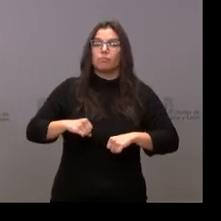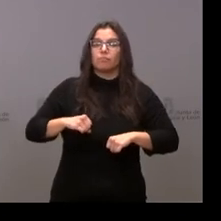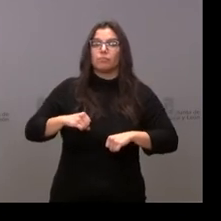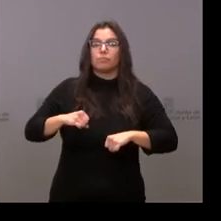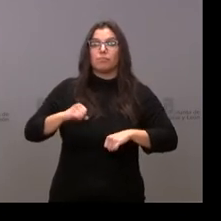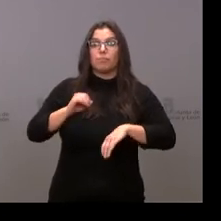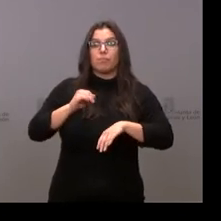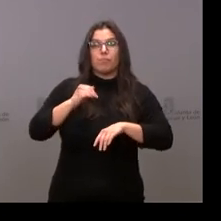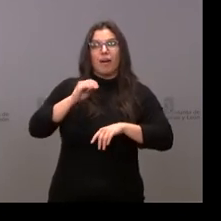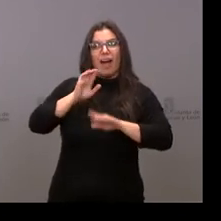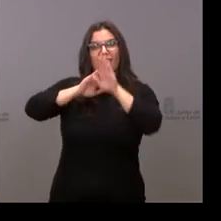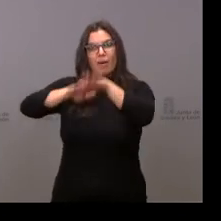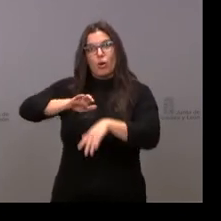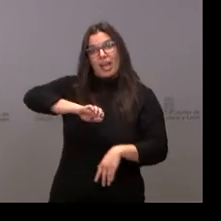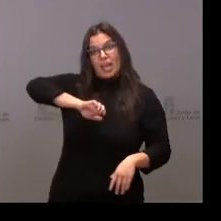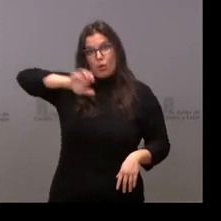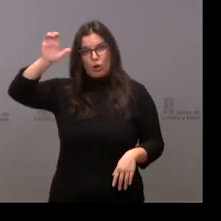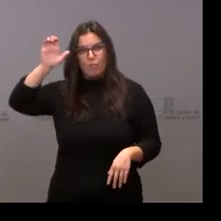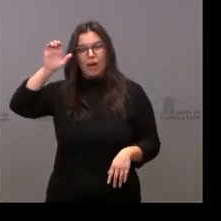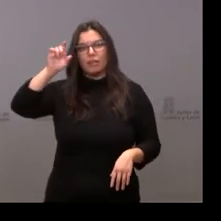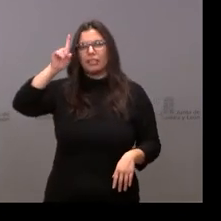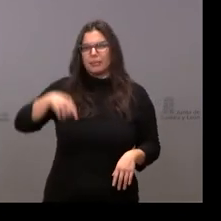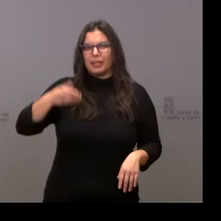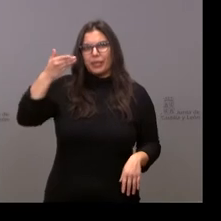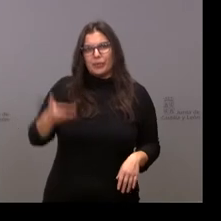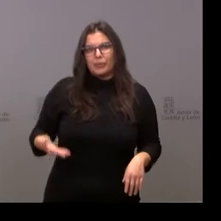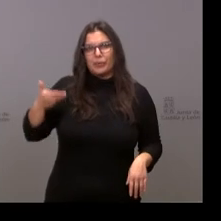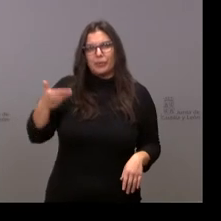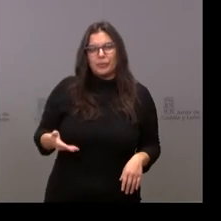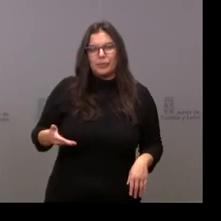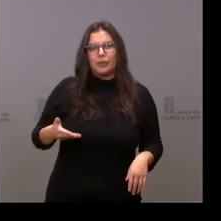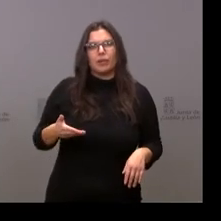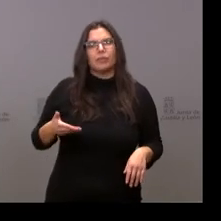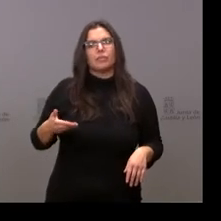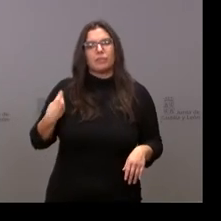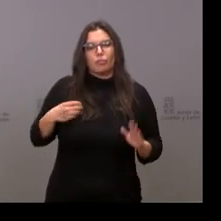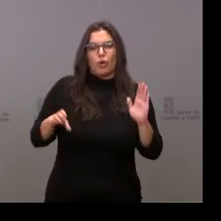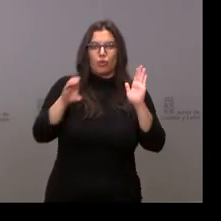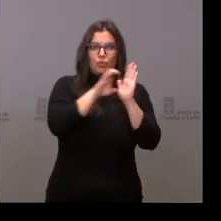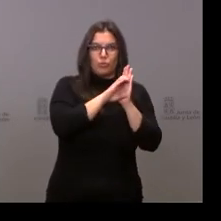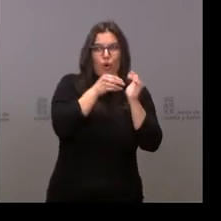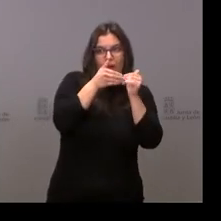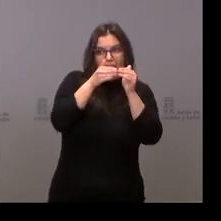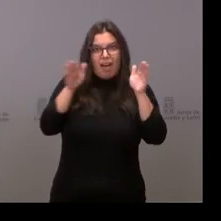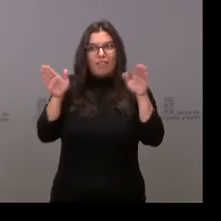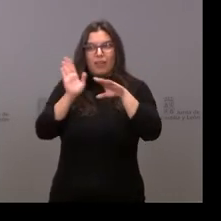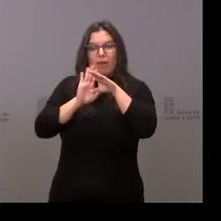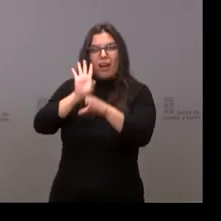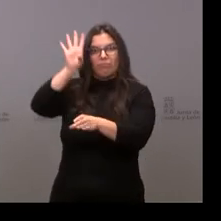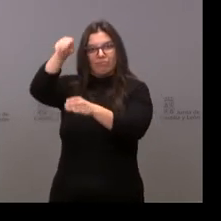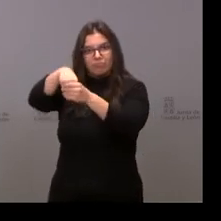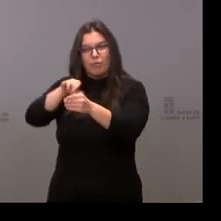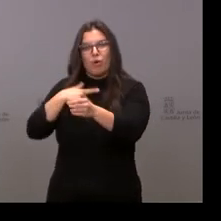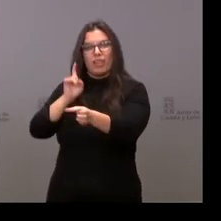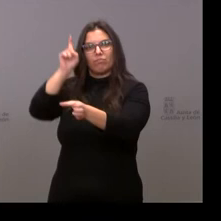Europa, también fundamental la posibilidad de la Constitución que nos abrió las puertas de par en par